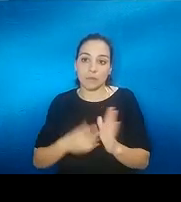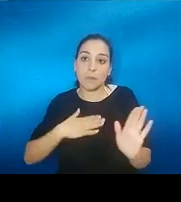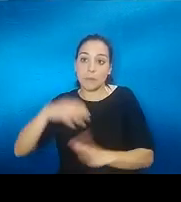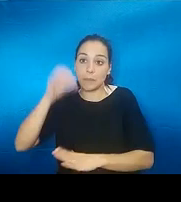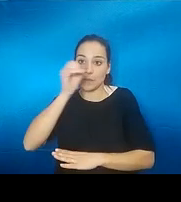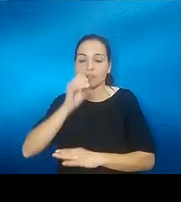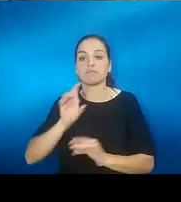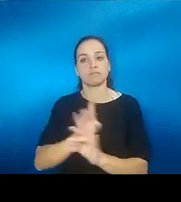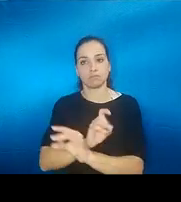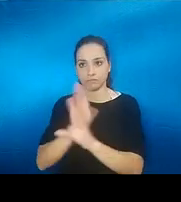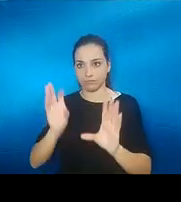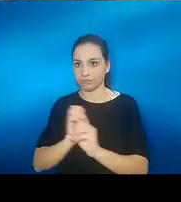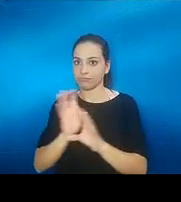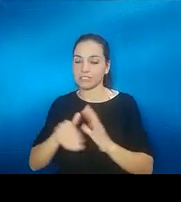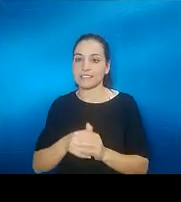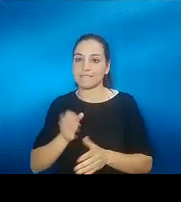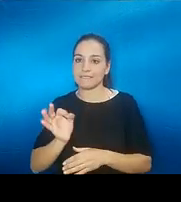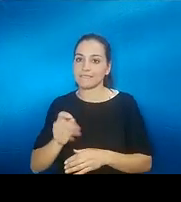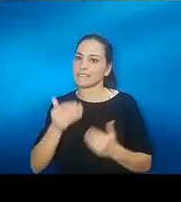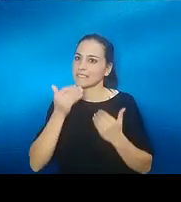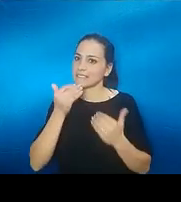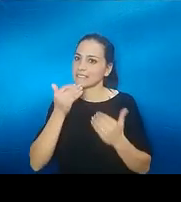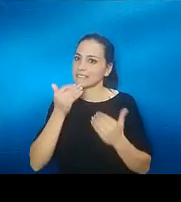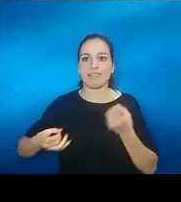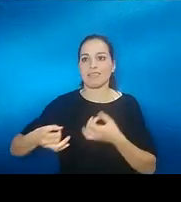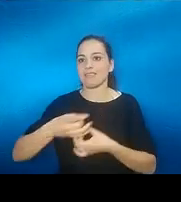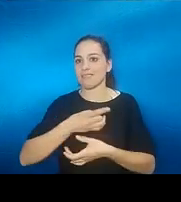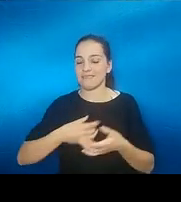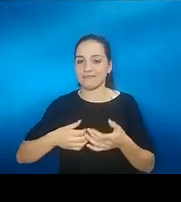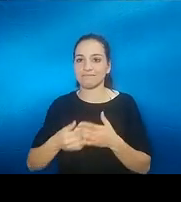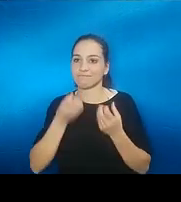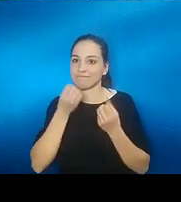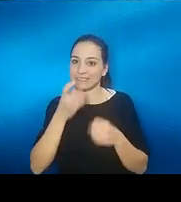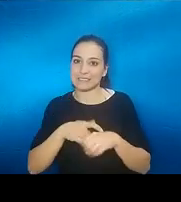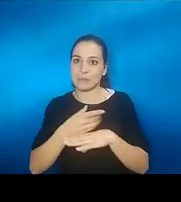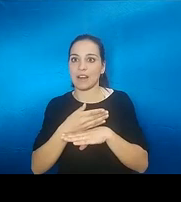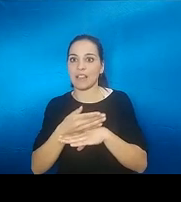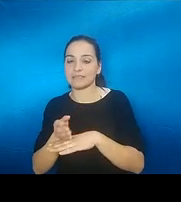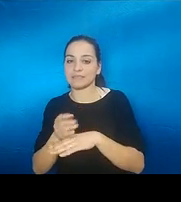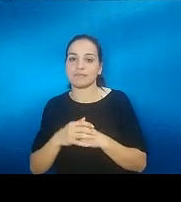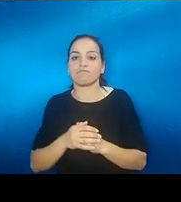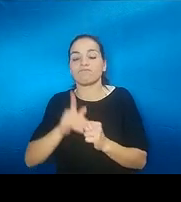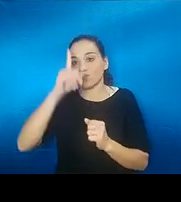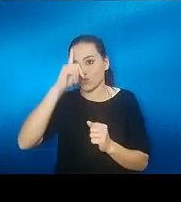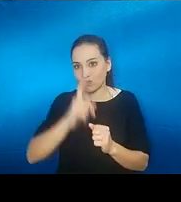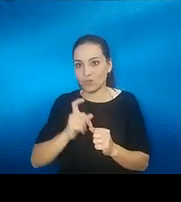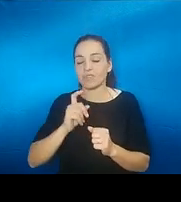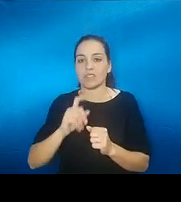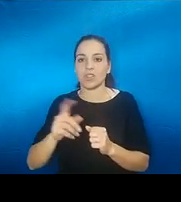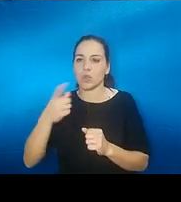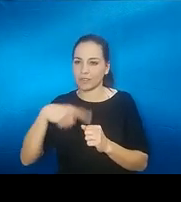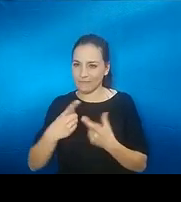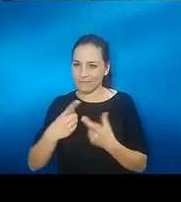por supuesto yo la verdad es que os agradezco muchísimo ya nos hemos pasado un poquito de tiempo yo creo que hay mucho que trabajar